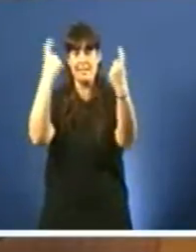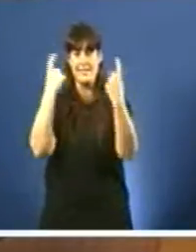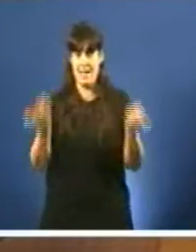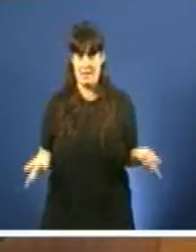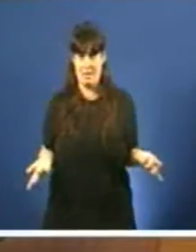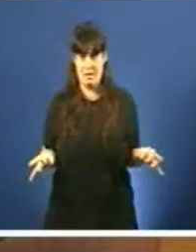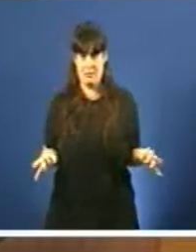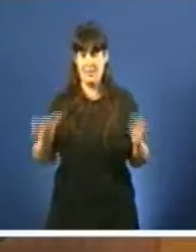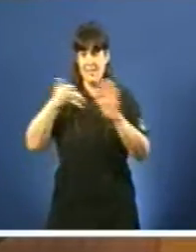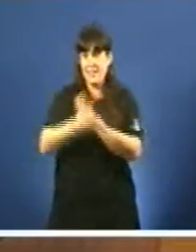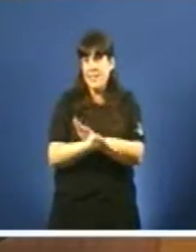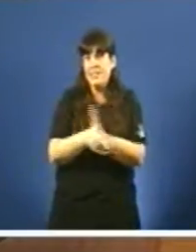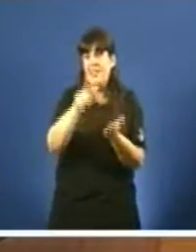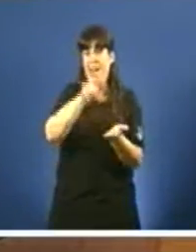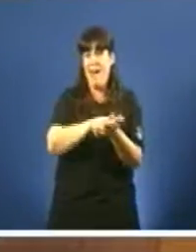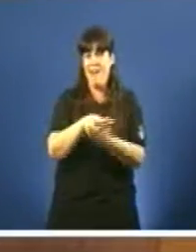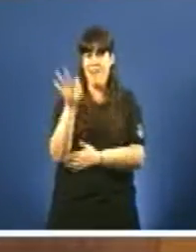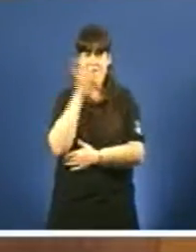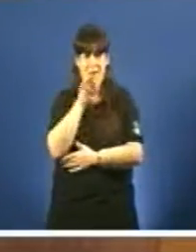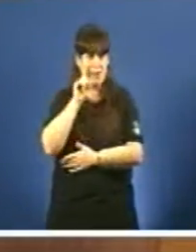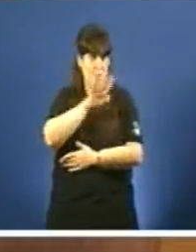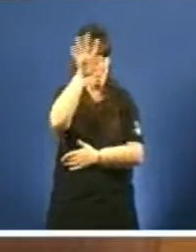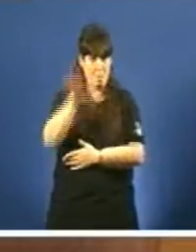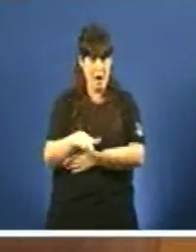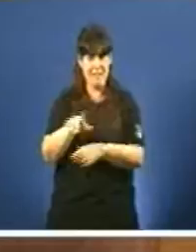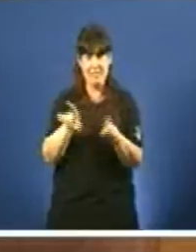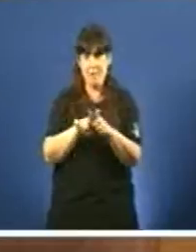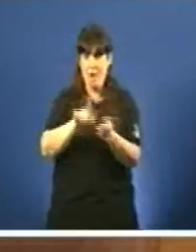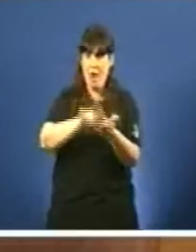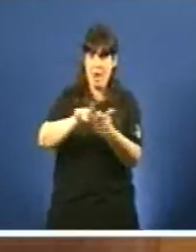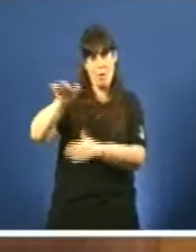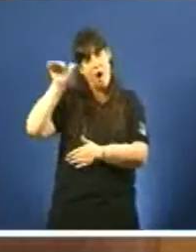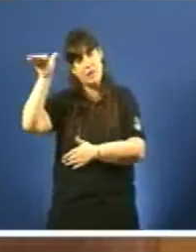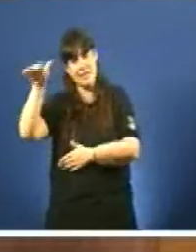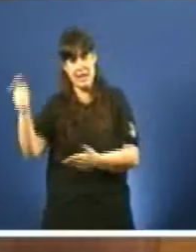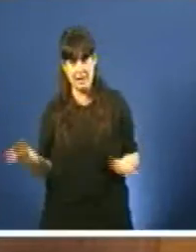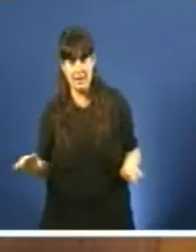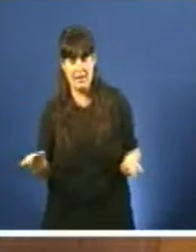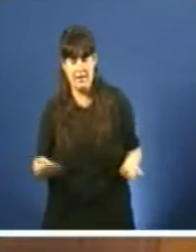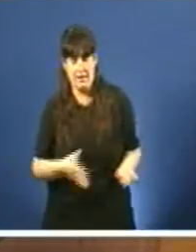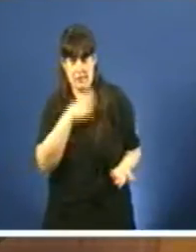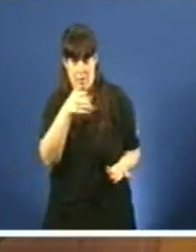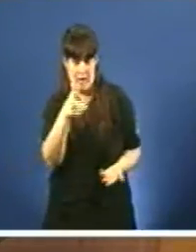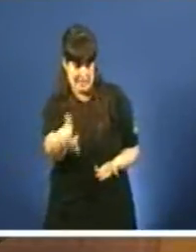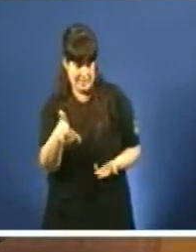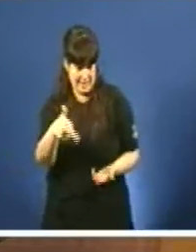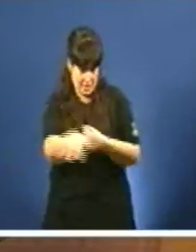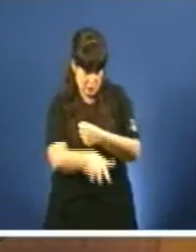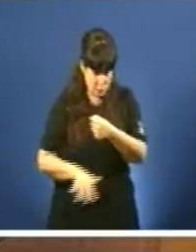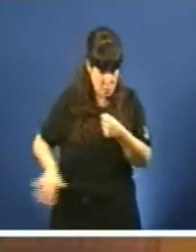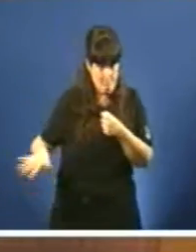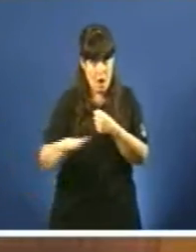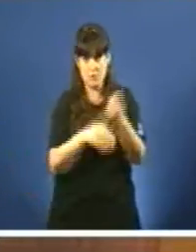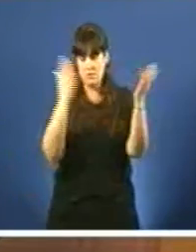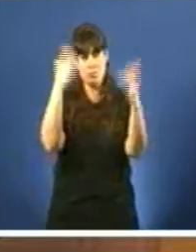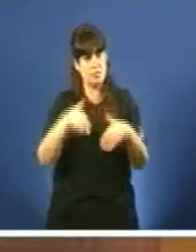unha lingua estranxeira no propio país. Que negan o dereito elemental a vivir con normalidade na lingua propia.